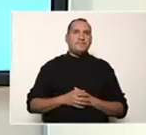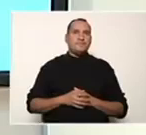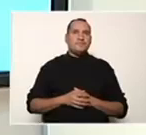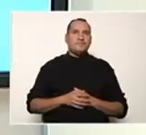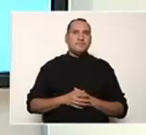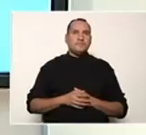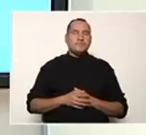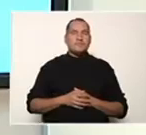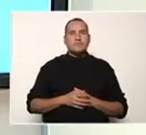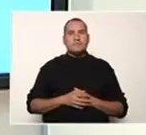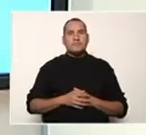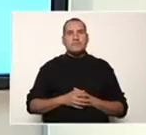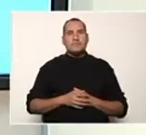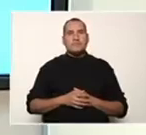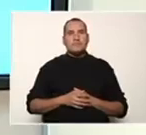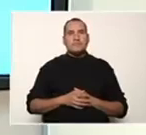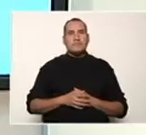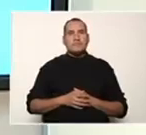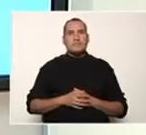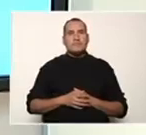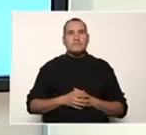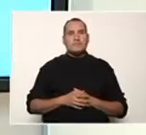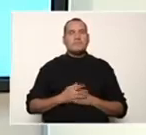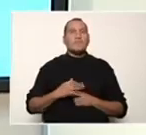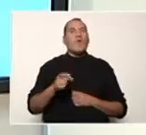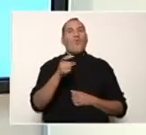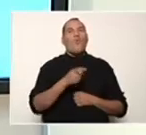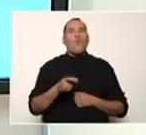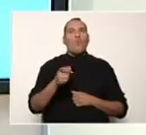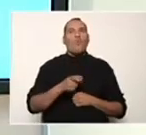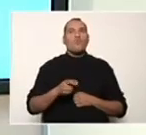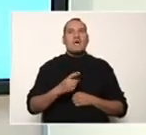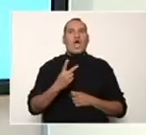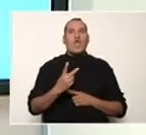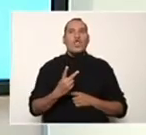Tenemos que buscar dos números